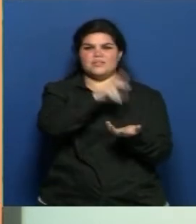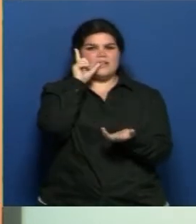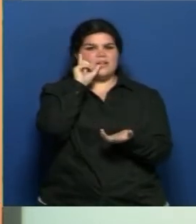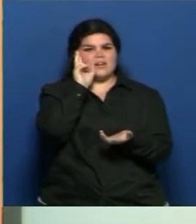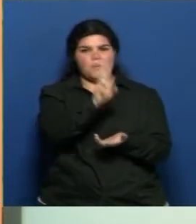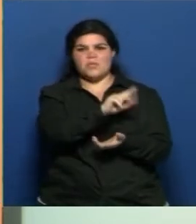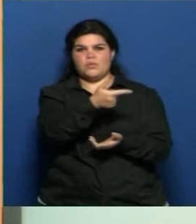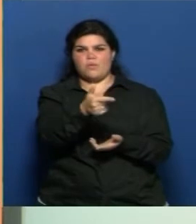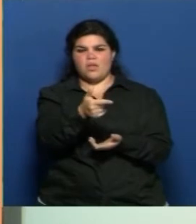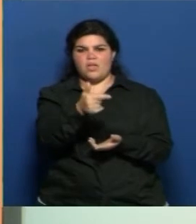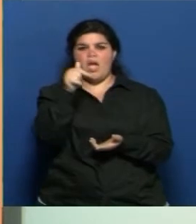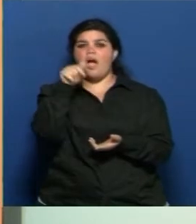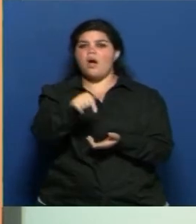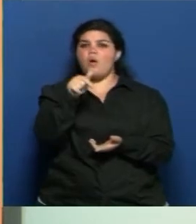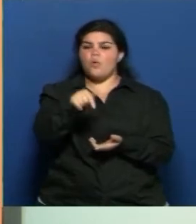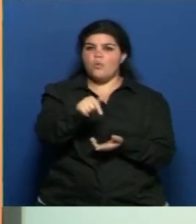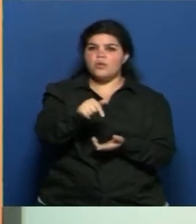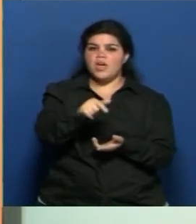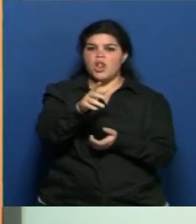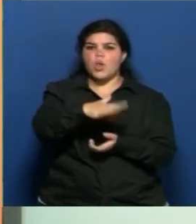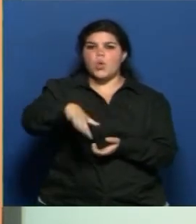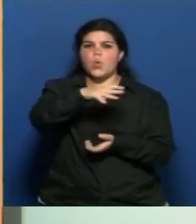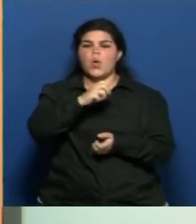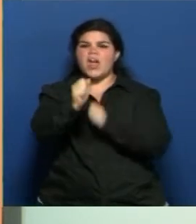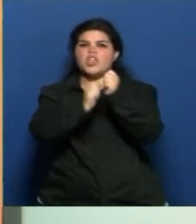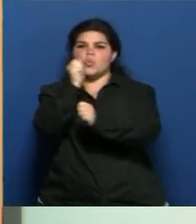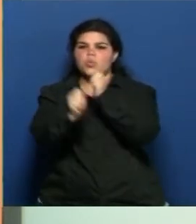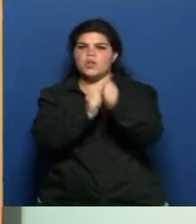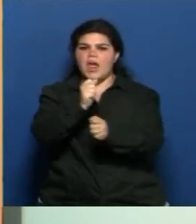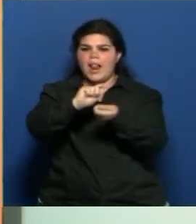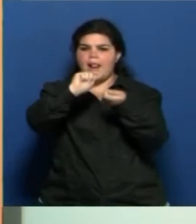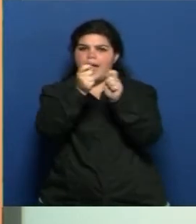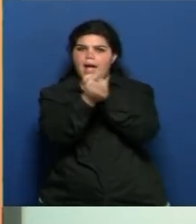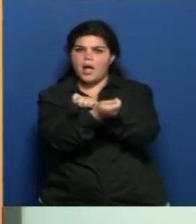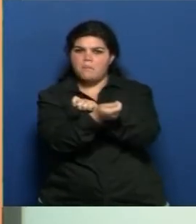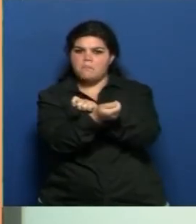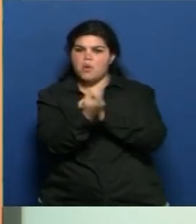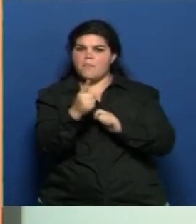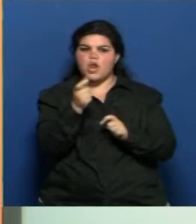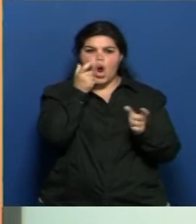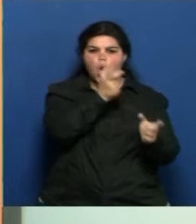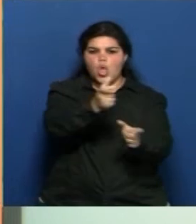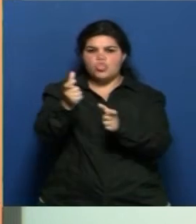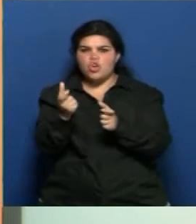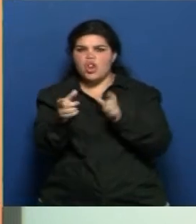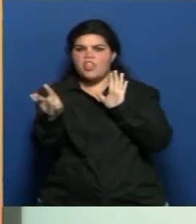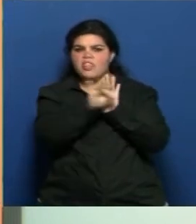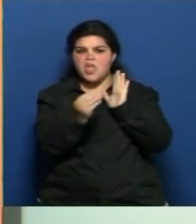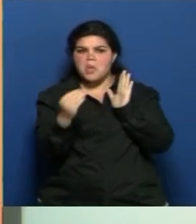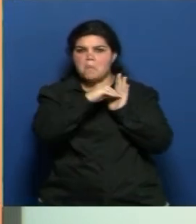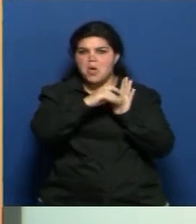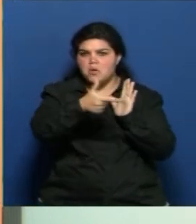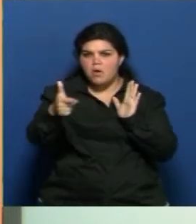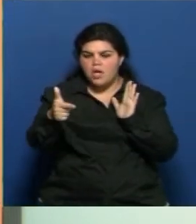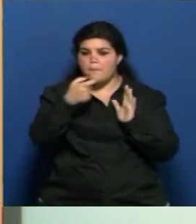cambiando totalmente su perfil. Que eso a veces en los datos estadísticos no surge. Es decir, en Mendoza es un polo